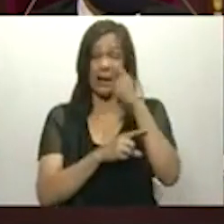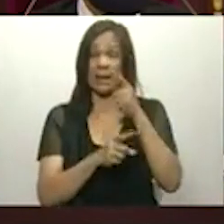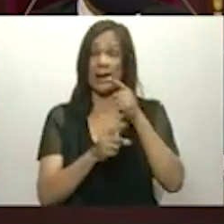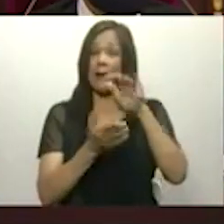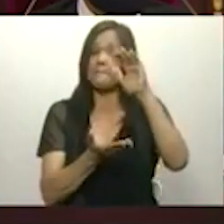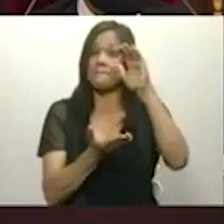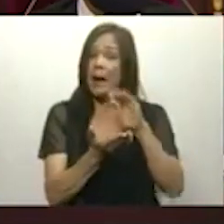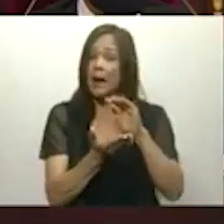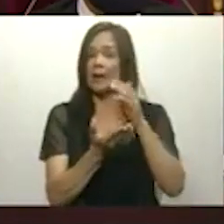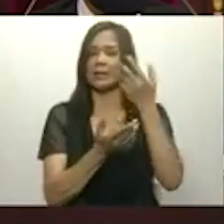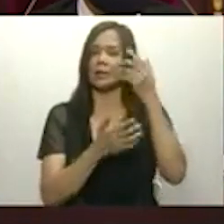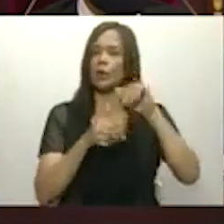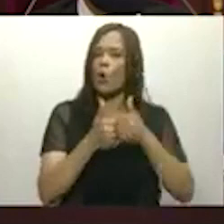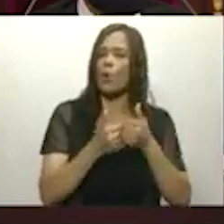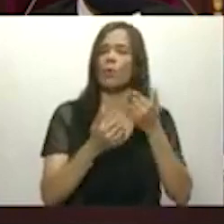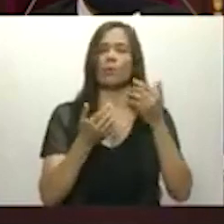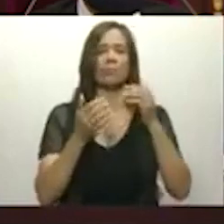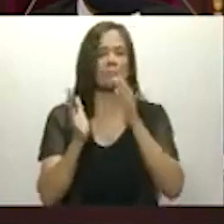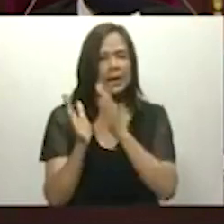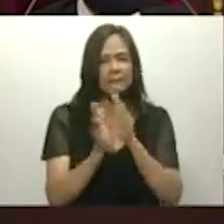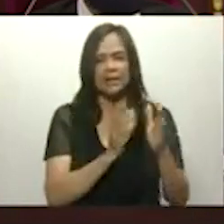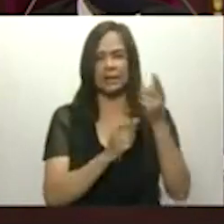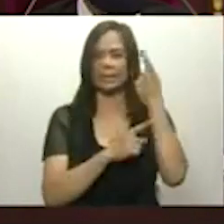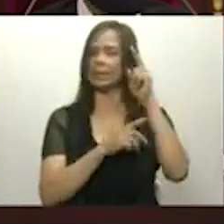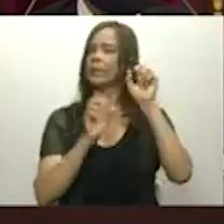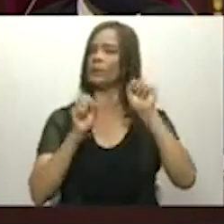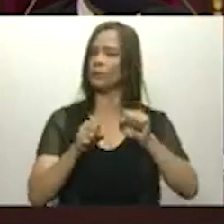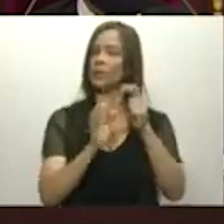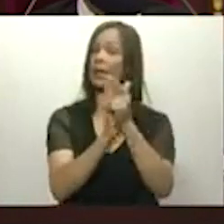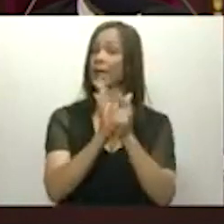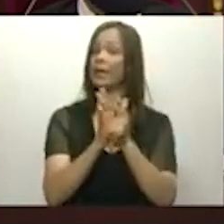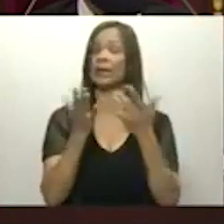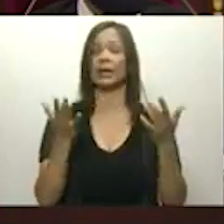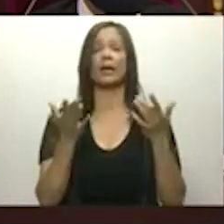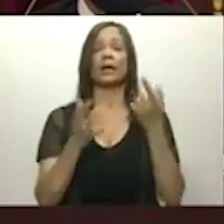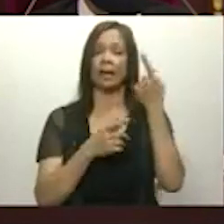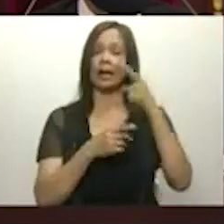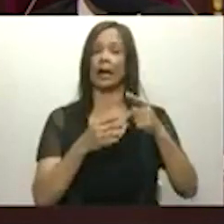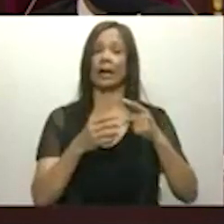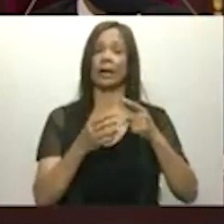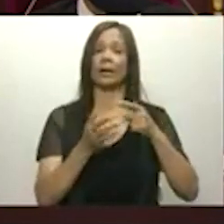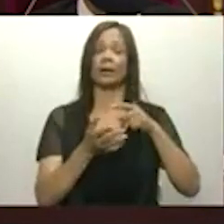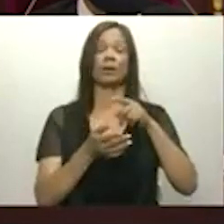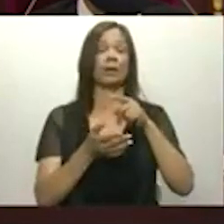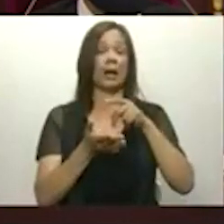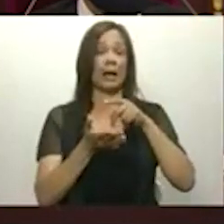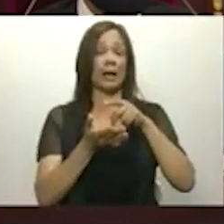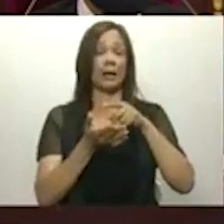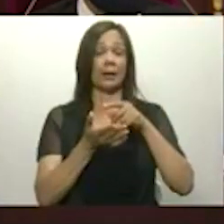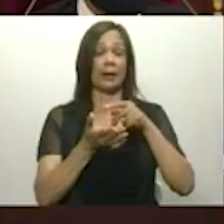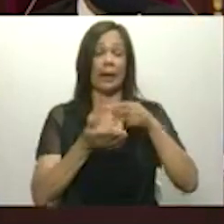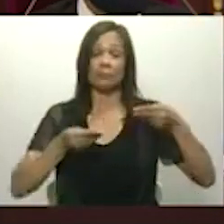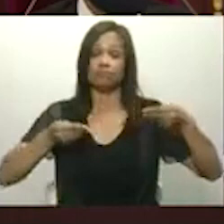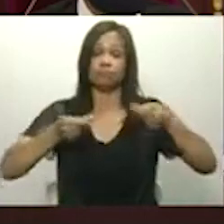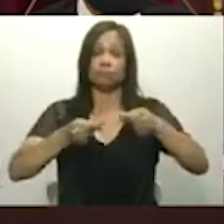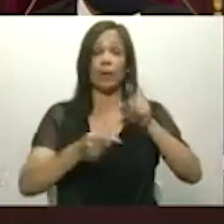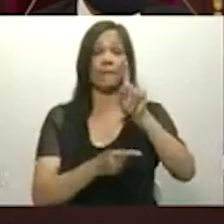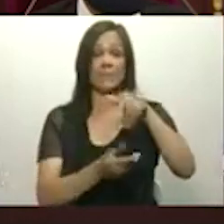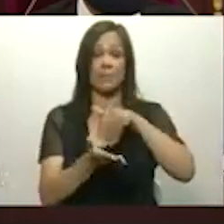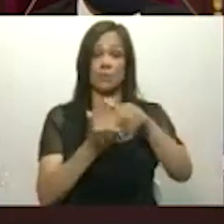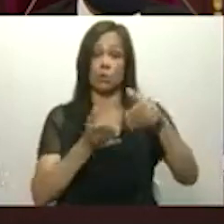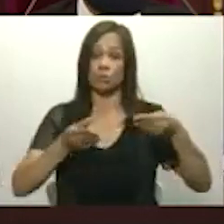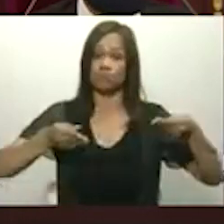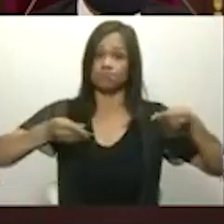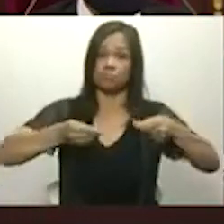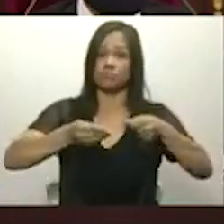incrementos y a través de los mecanismos que le permite la ley, ha tenido que asumir unos costes de casi mil millones